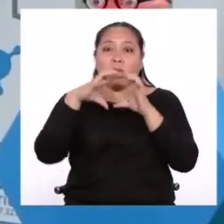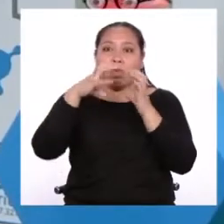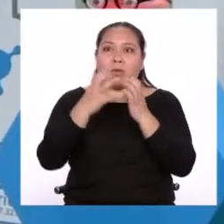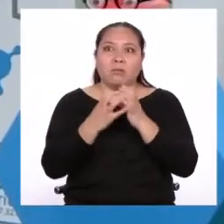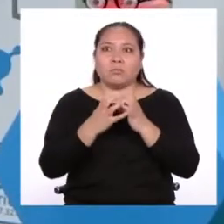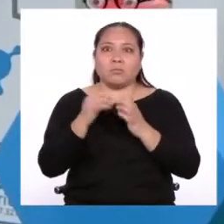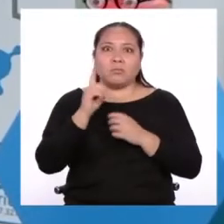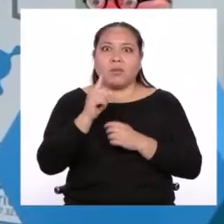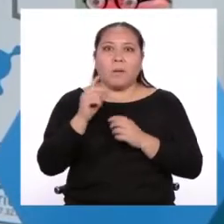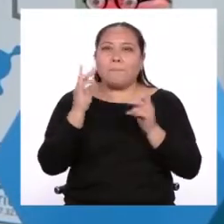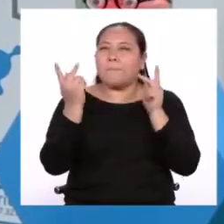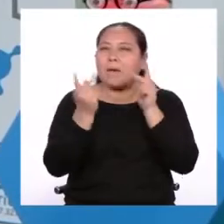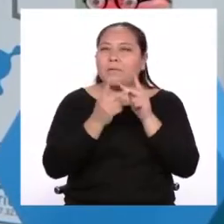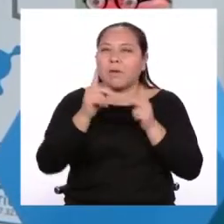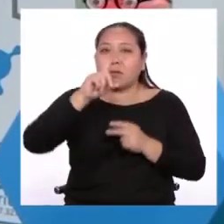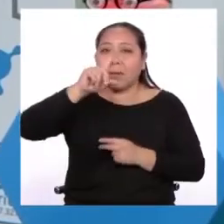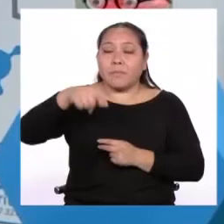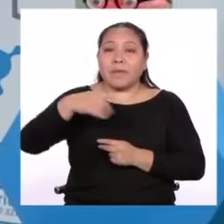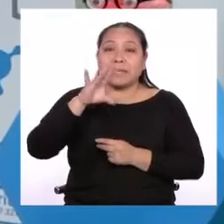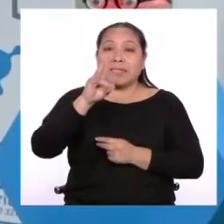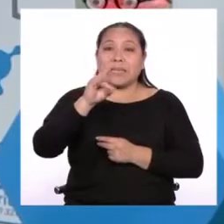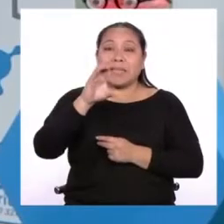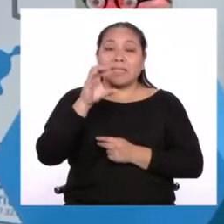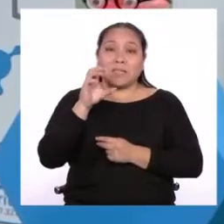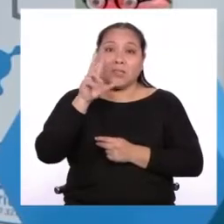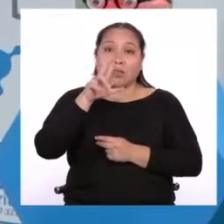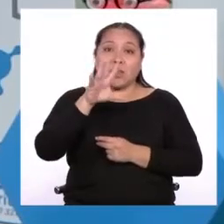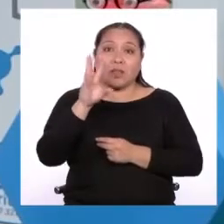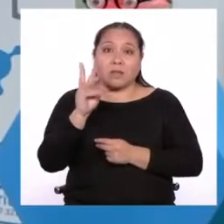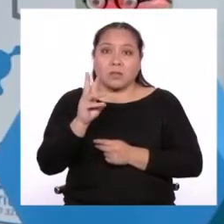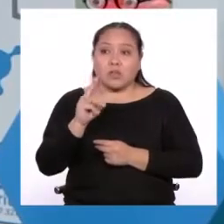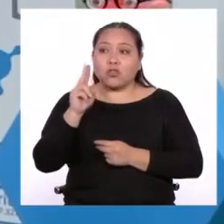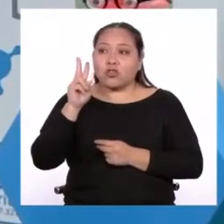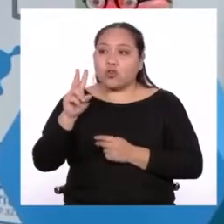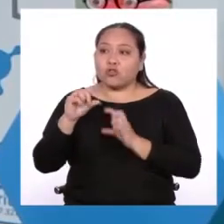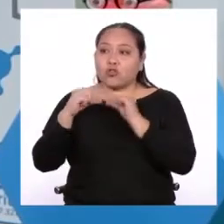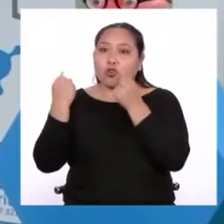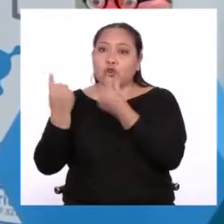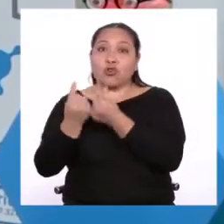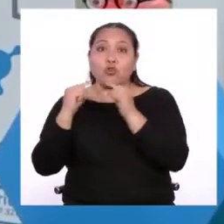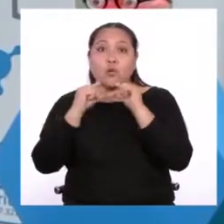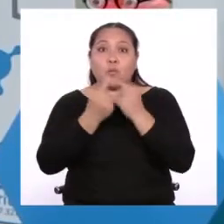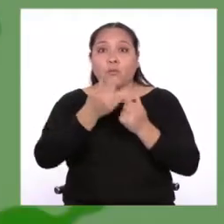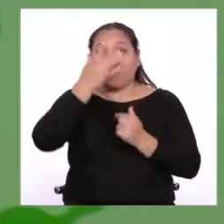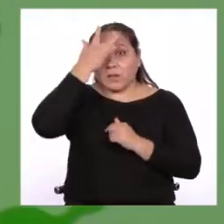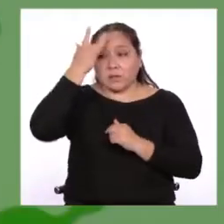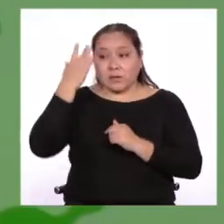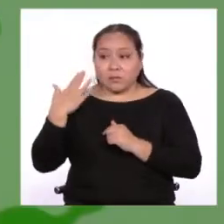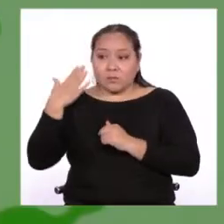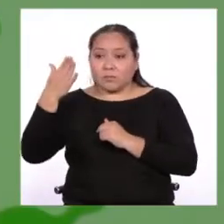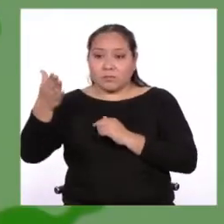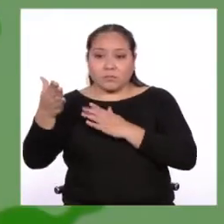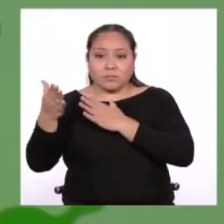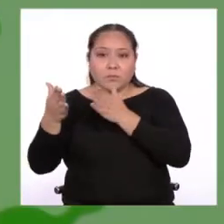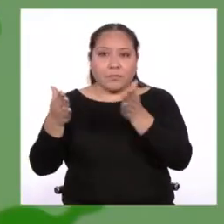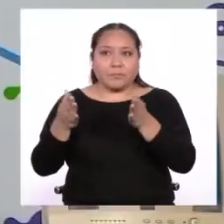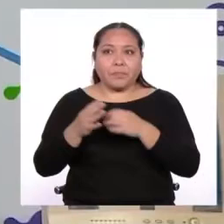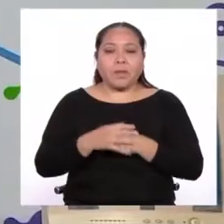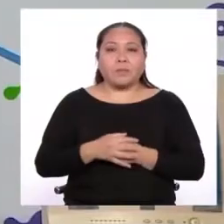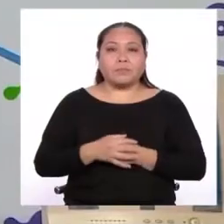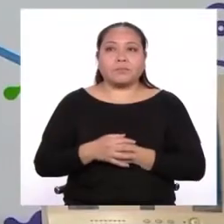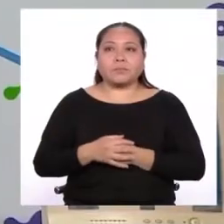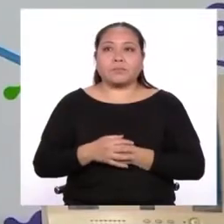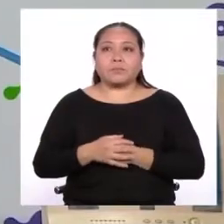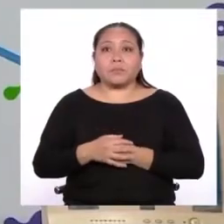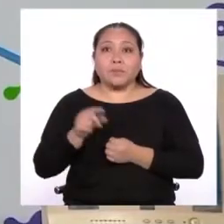1736, cuando dos expediciones francesas fueron a Lapland y a Perú. ¡Sí! Perú. Y bueno,